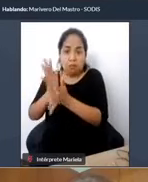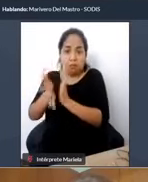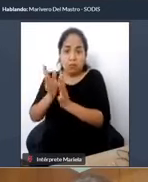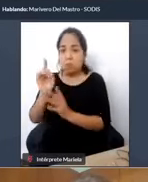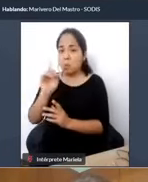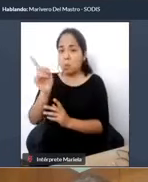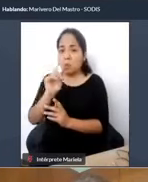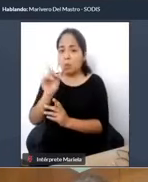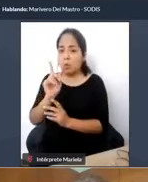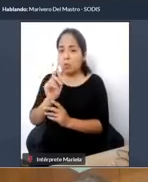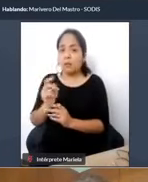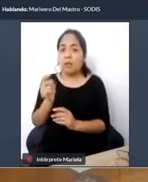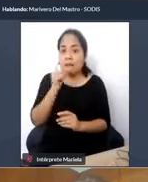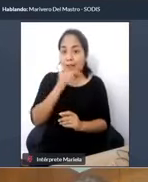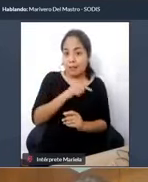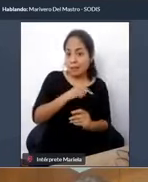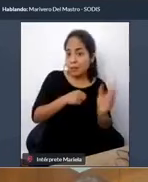este concepto,